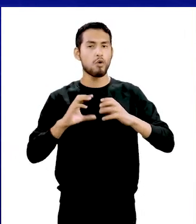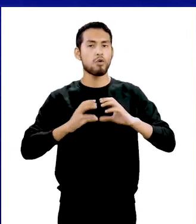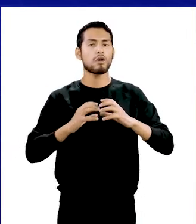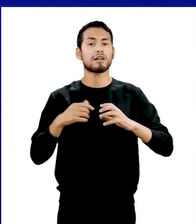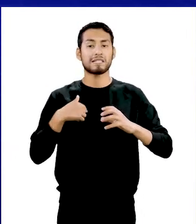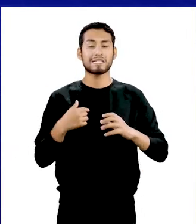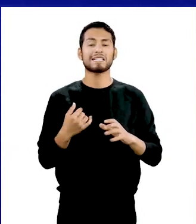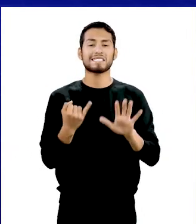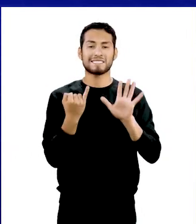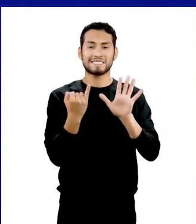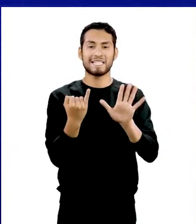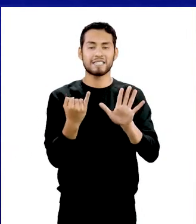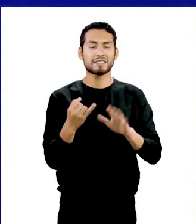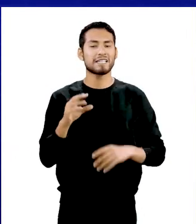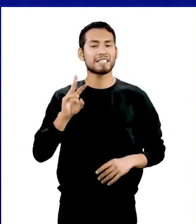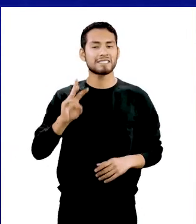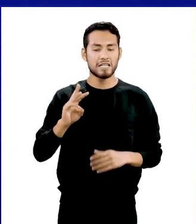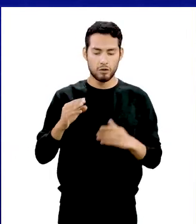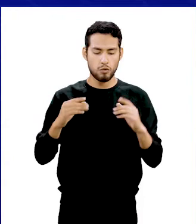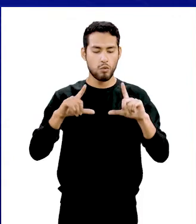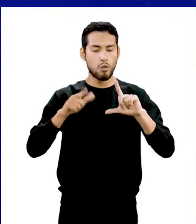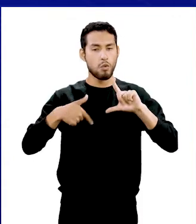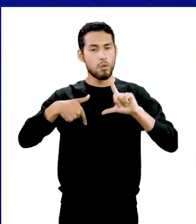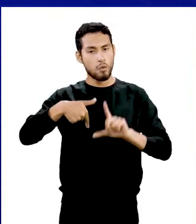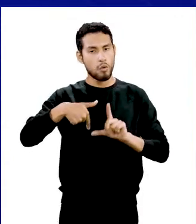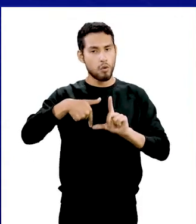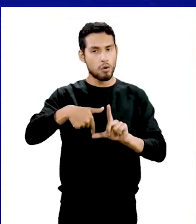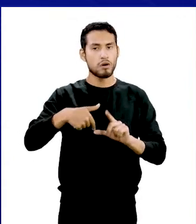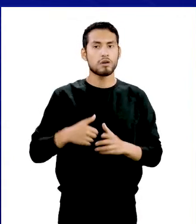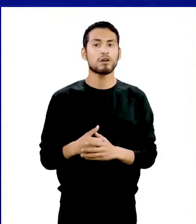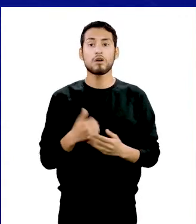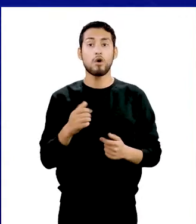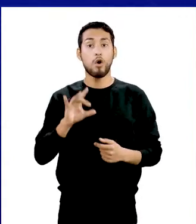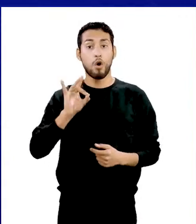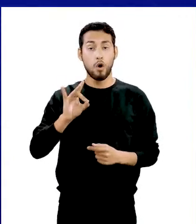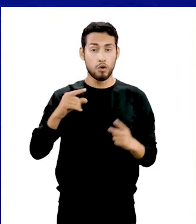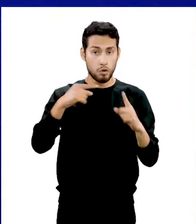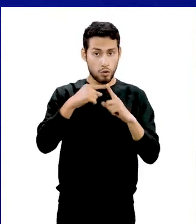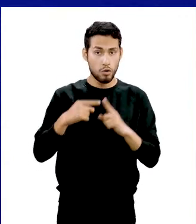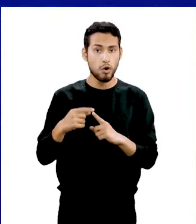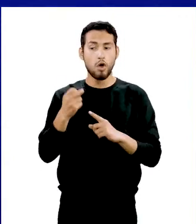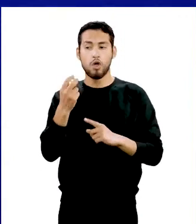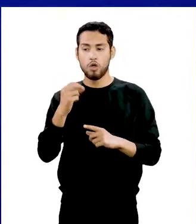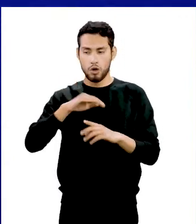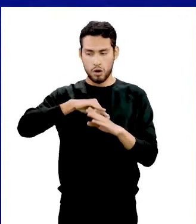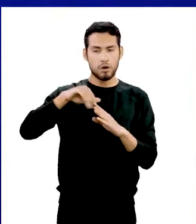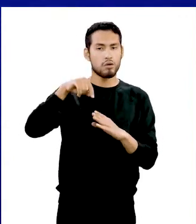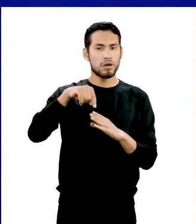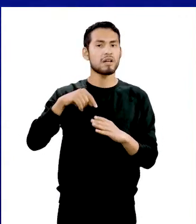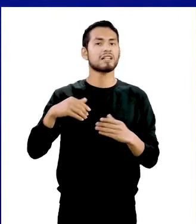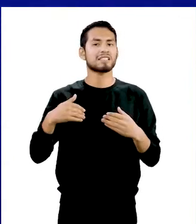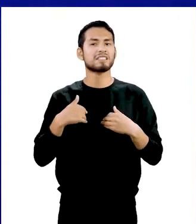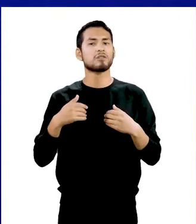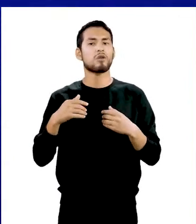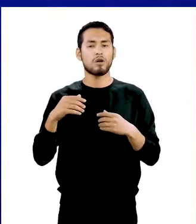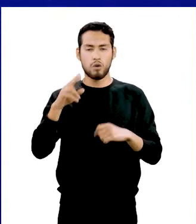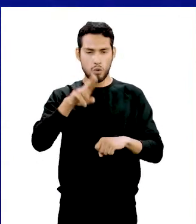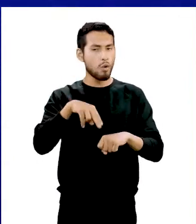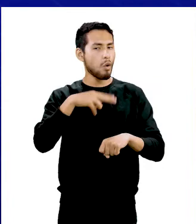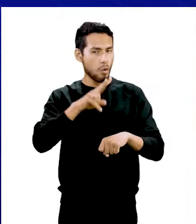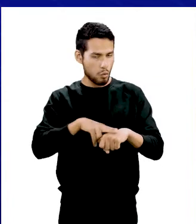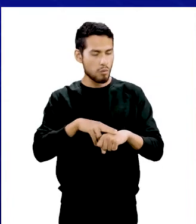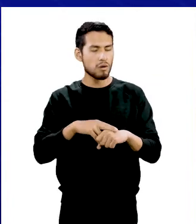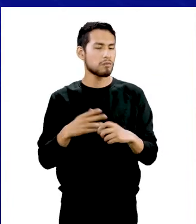constituida por seis cuadrados. Tiene ocho vértices y doce aristas. Es un prisma cuadrangular